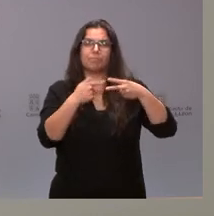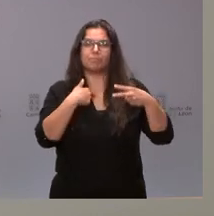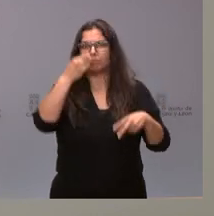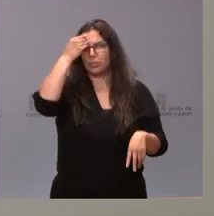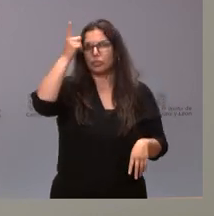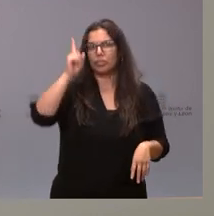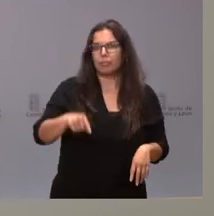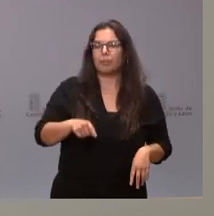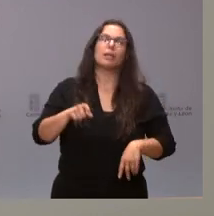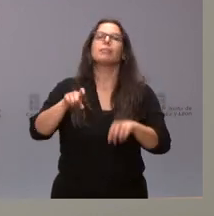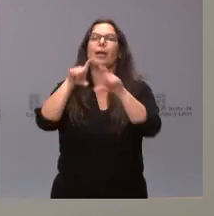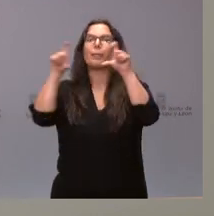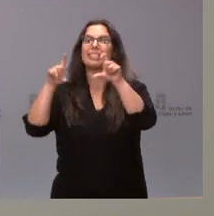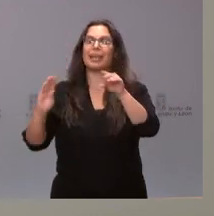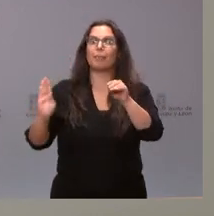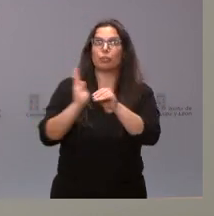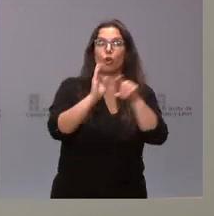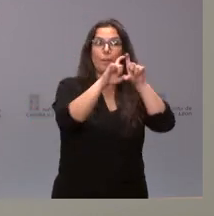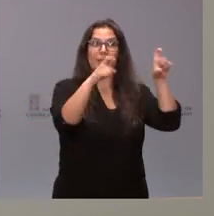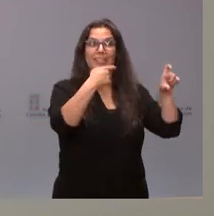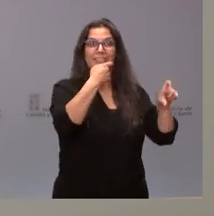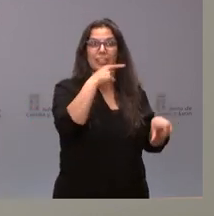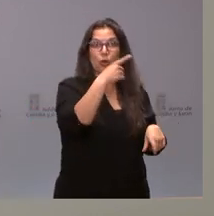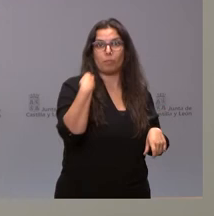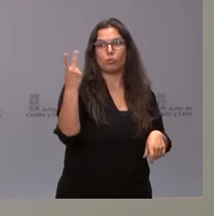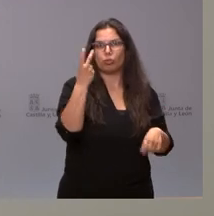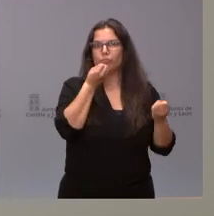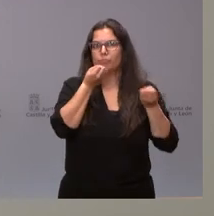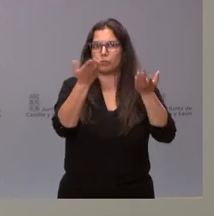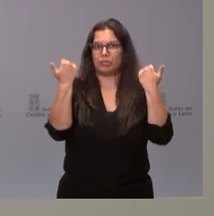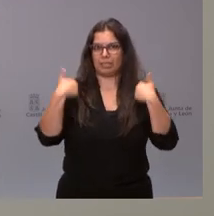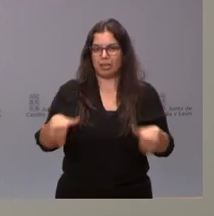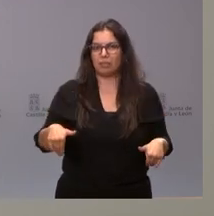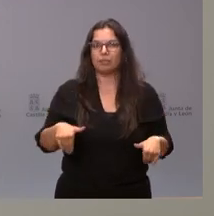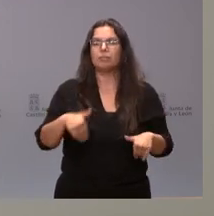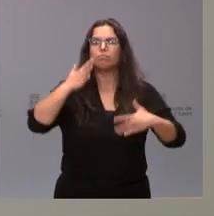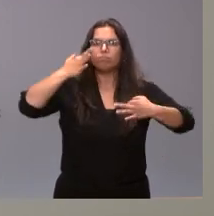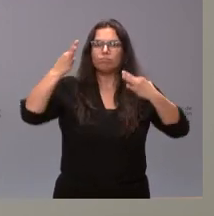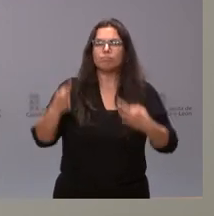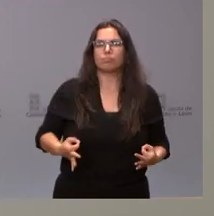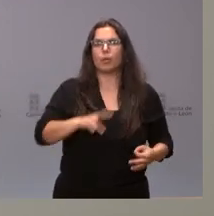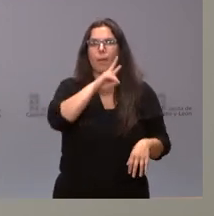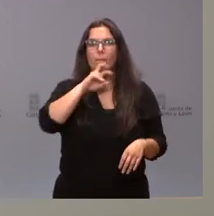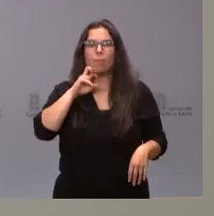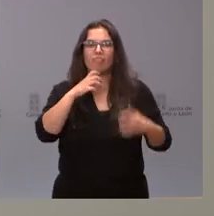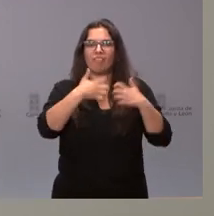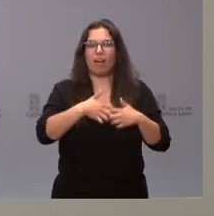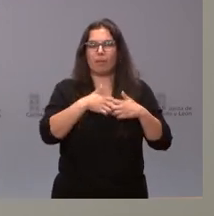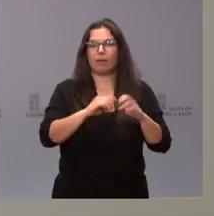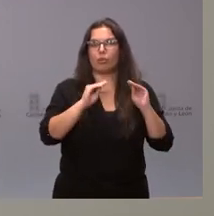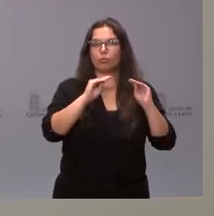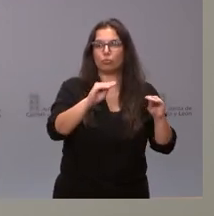los inversores y las empresas han manifestado sobre él mismo. La garantía para el mantenimiento de estas plantas